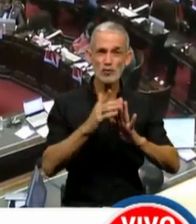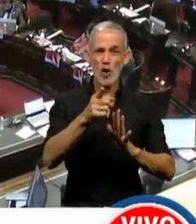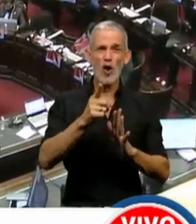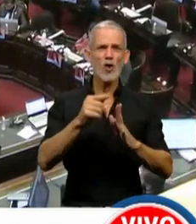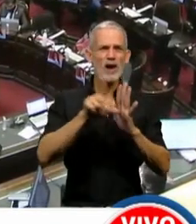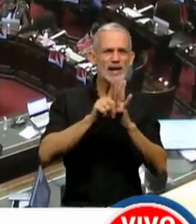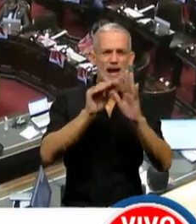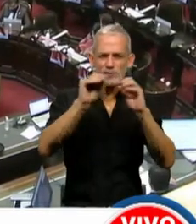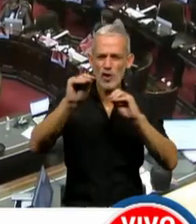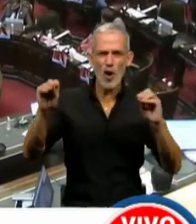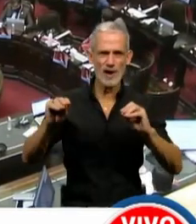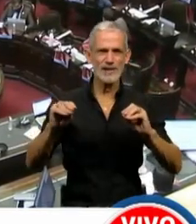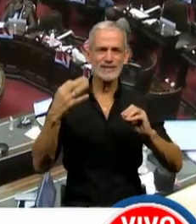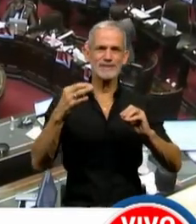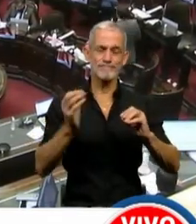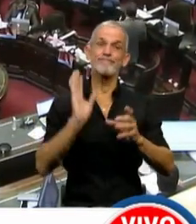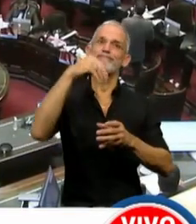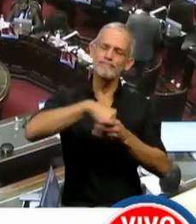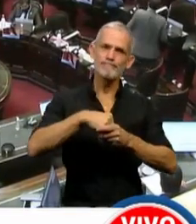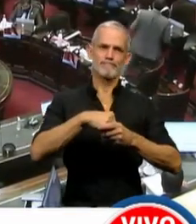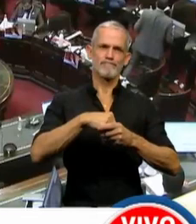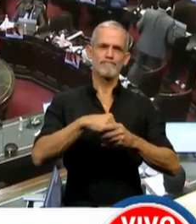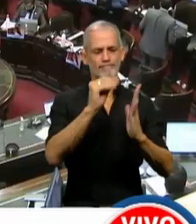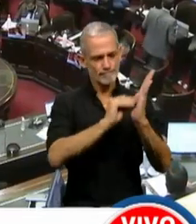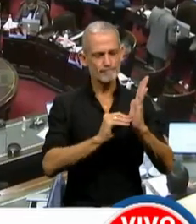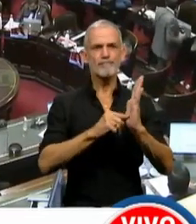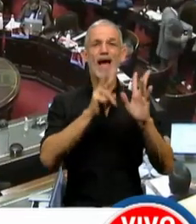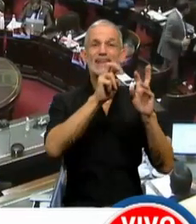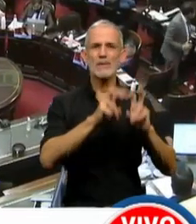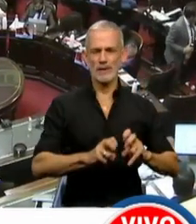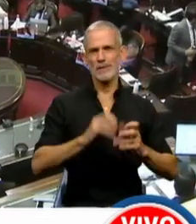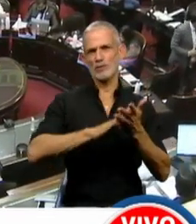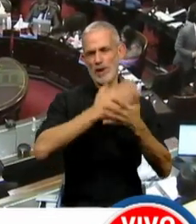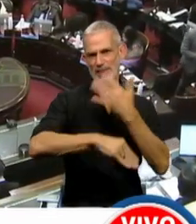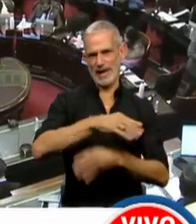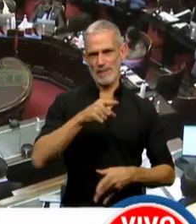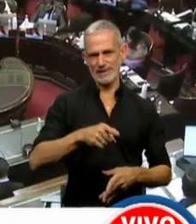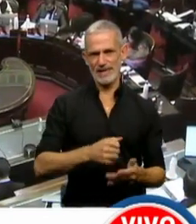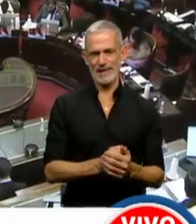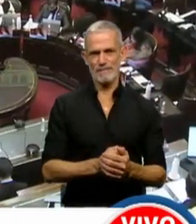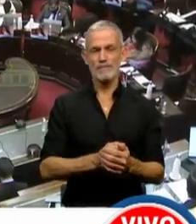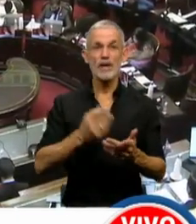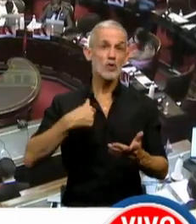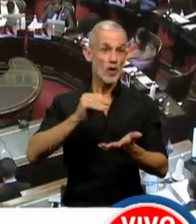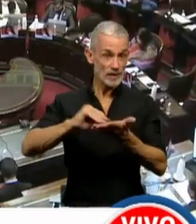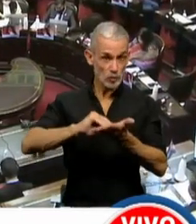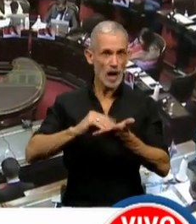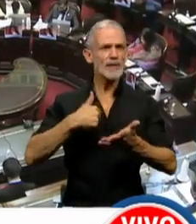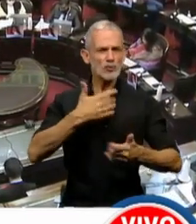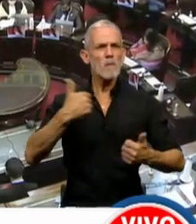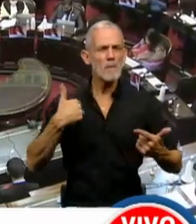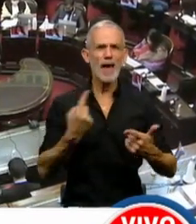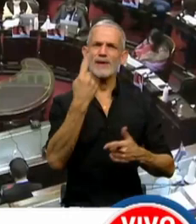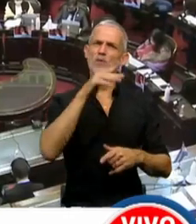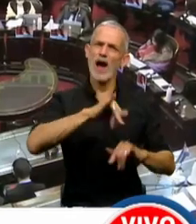nuestras legislaciones a incorporar en la agenda diaria los temas de discapacidad. Así que, como diputada, como mamá